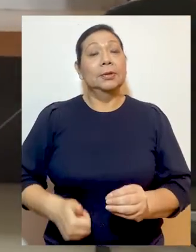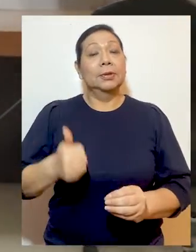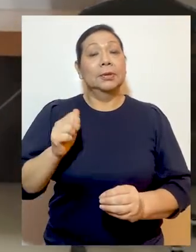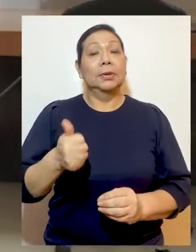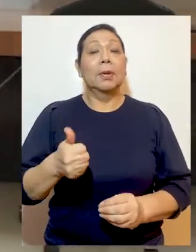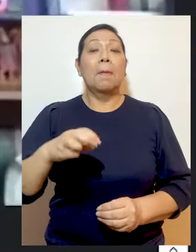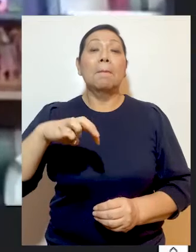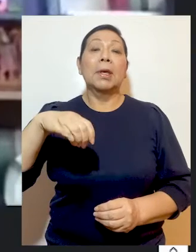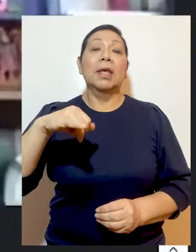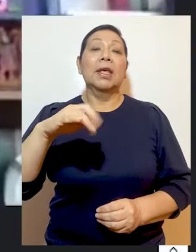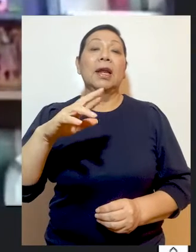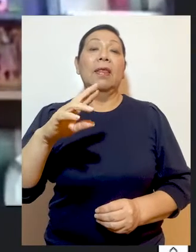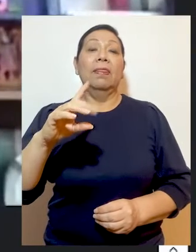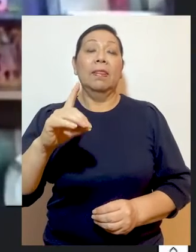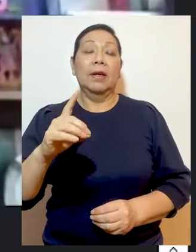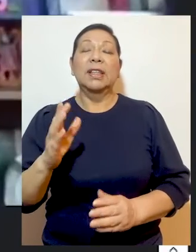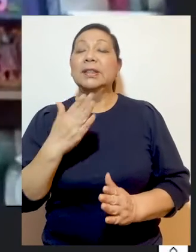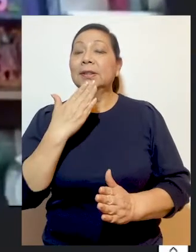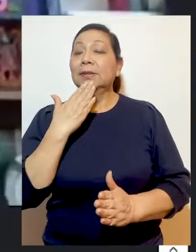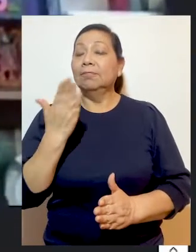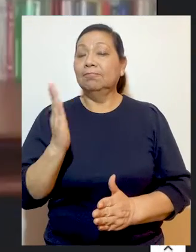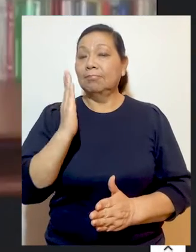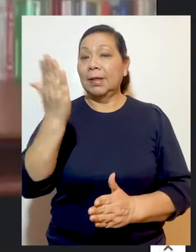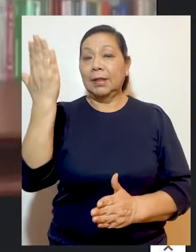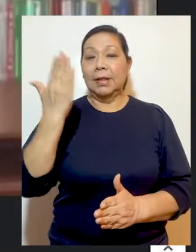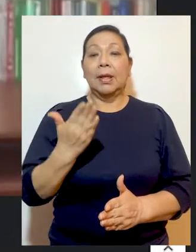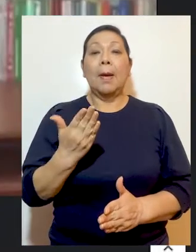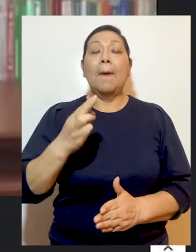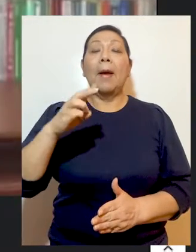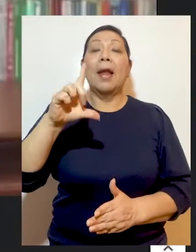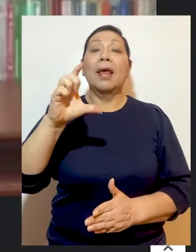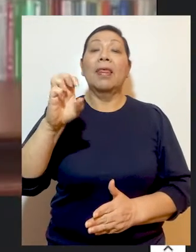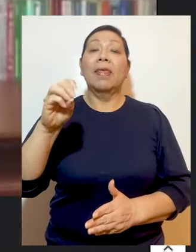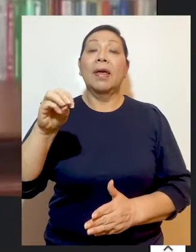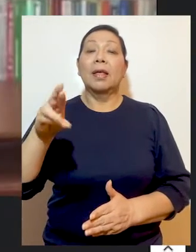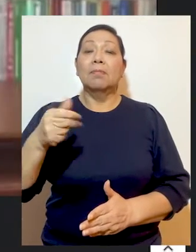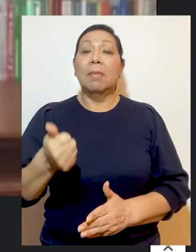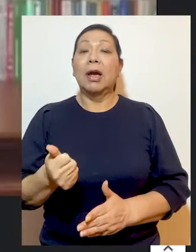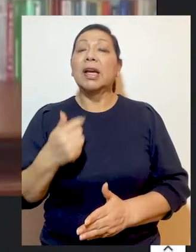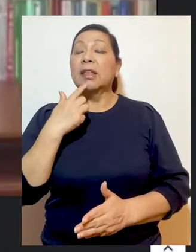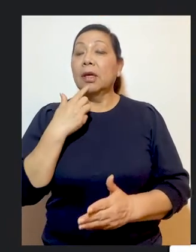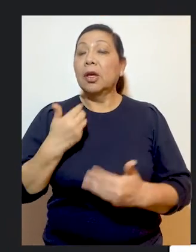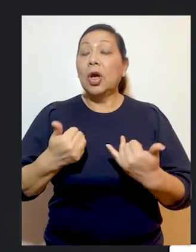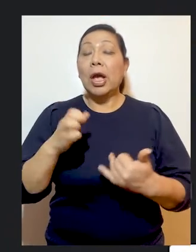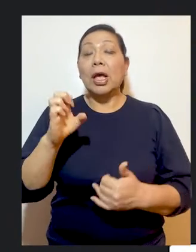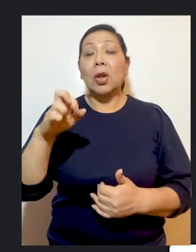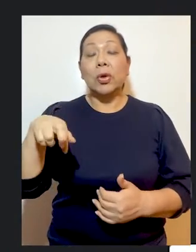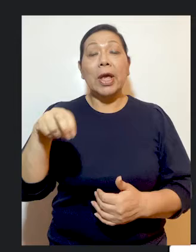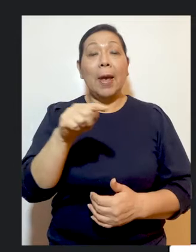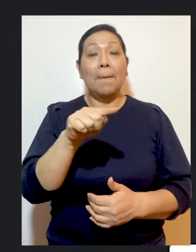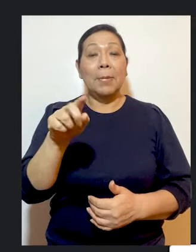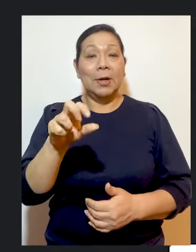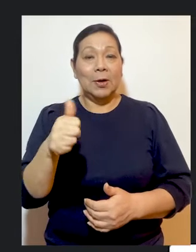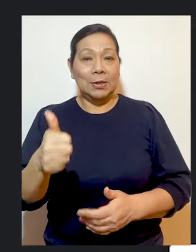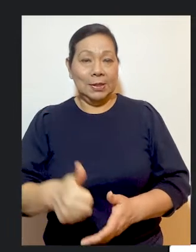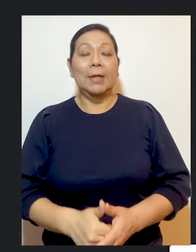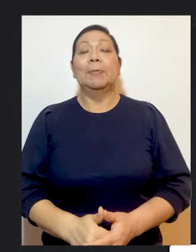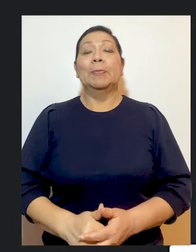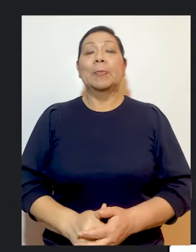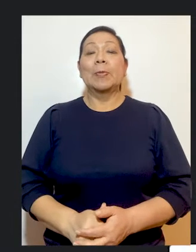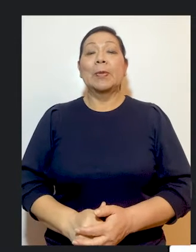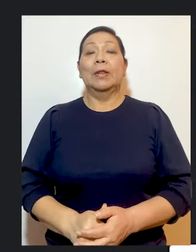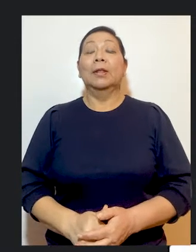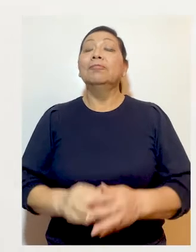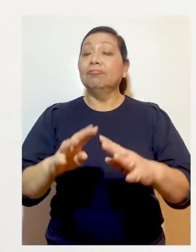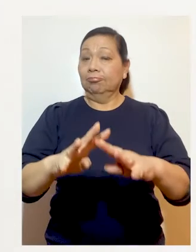por los magistrados Manuel Miranda Canales, quien la preside, Marianela Ledesma Narváez y Eloy Espinosa Saldaña Barrera.